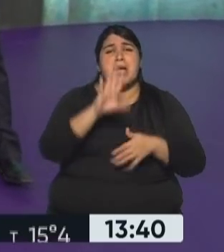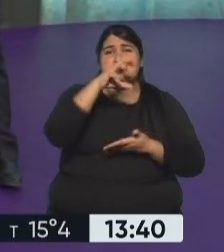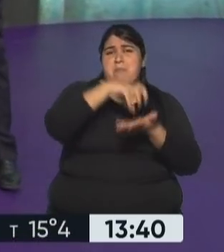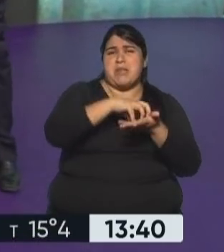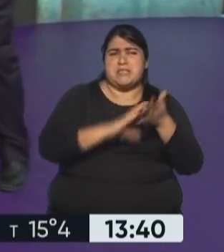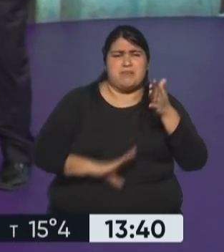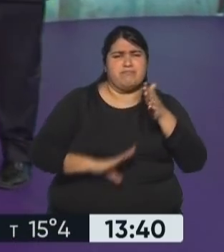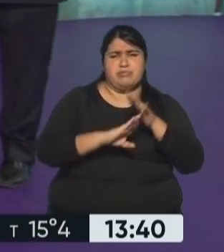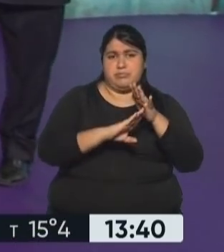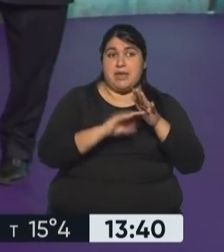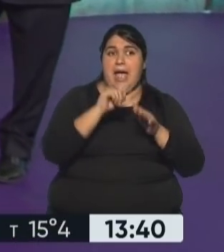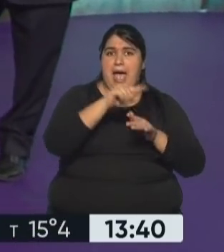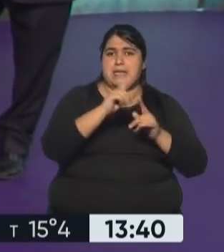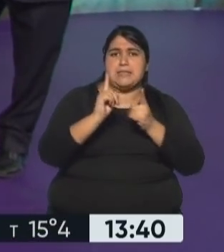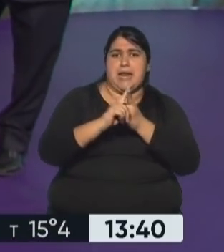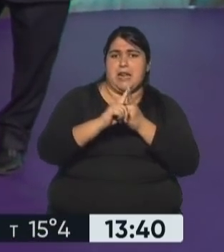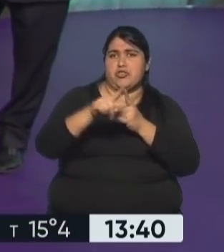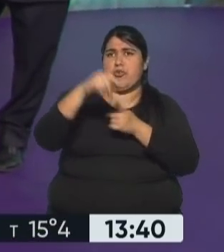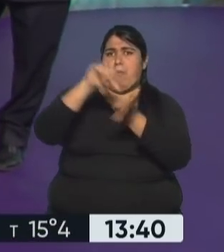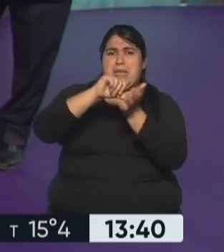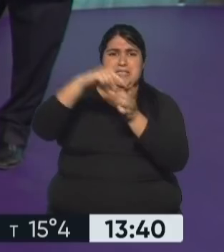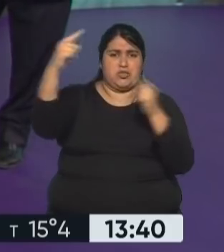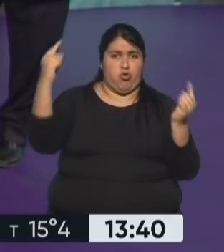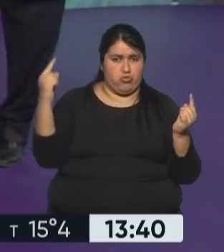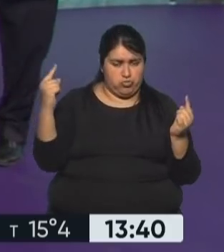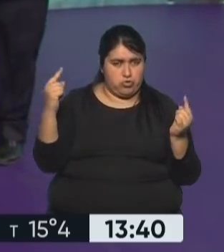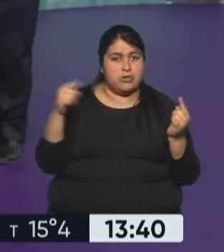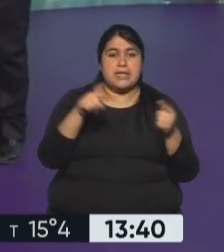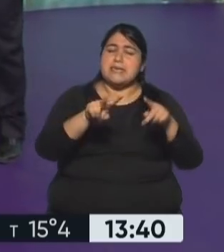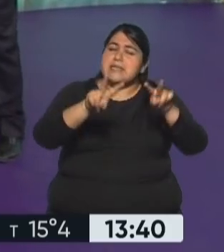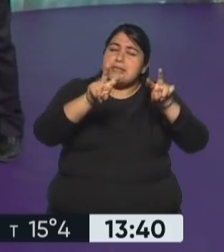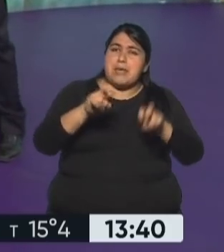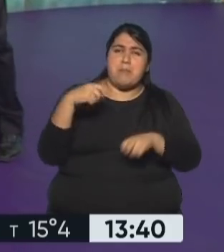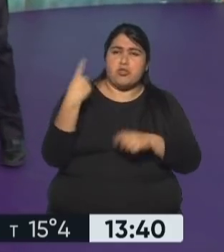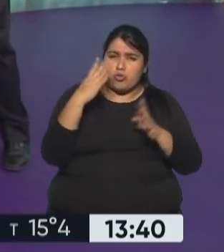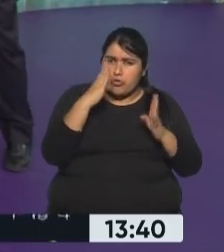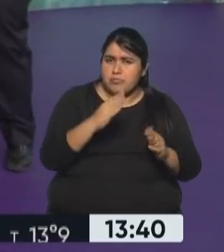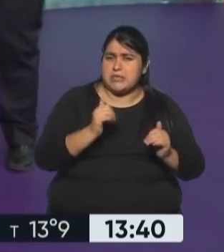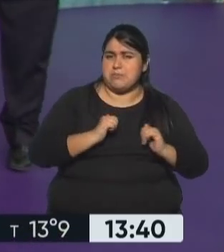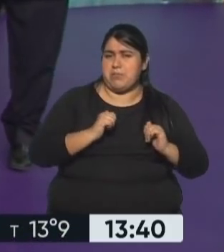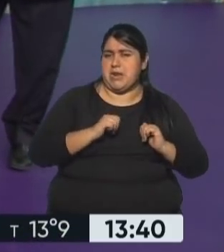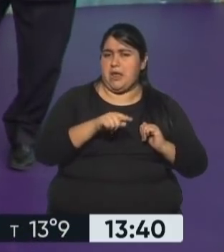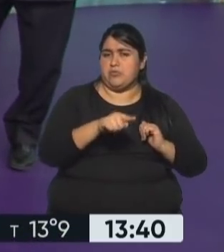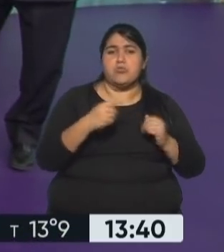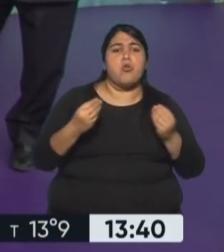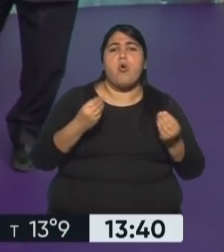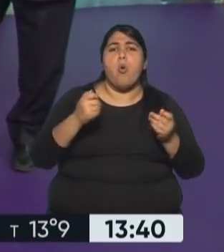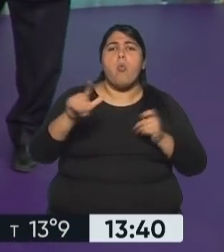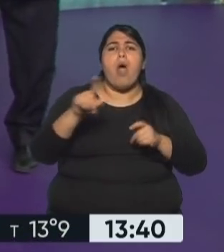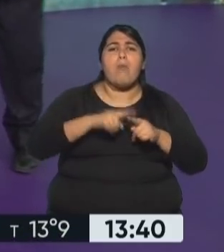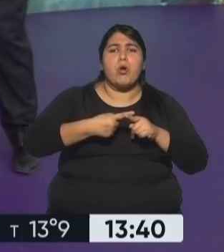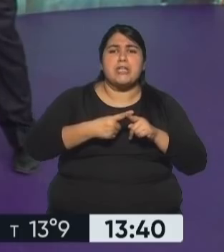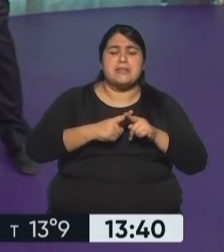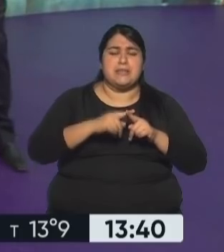es donde aparece la relación con otros países, porque este tema es uno de los que más expectativas genera con respecto a cuál va a ser la política